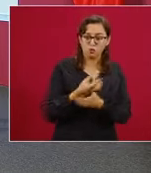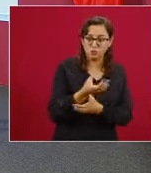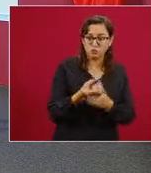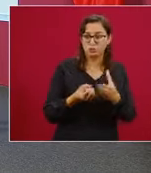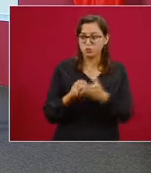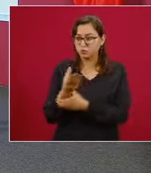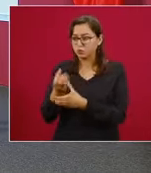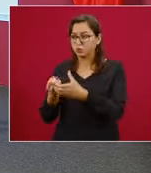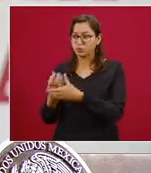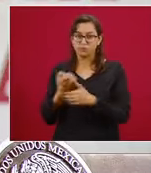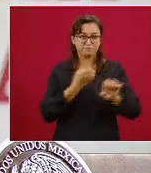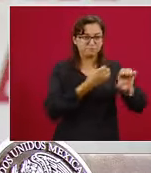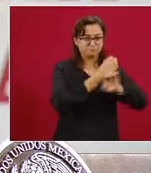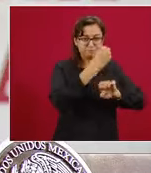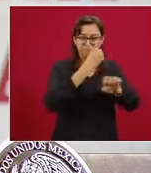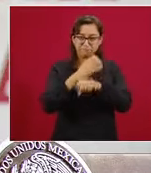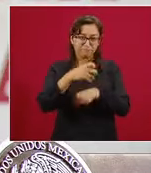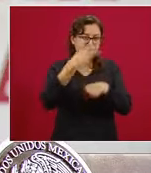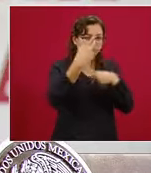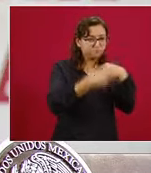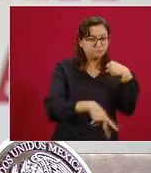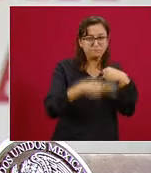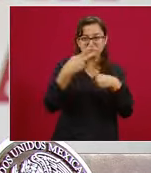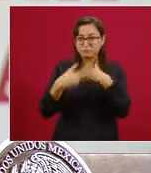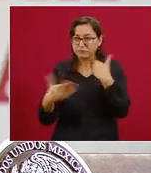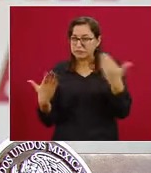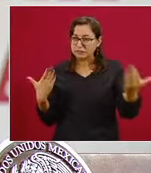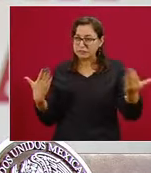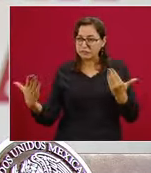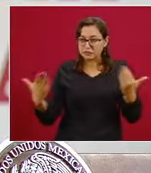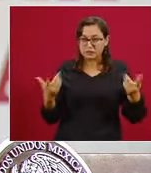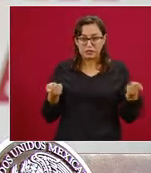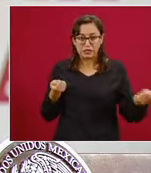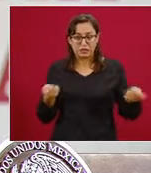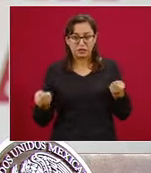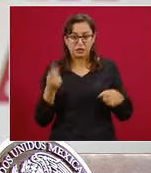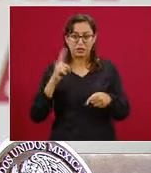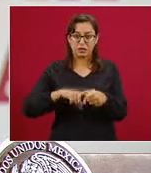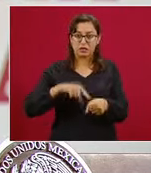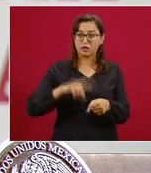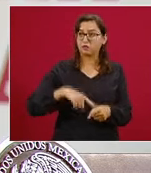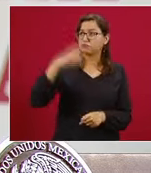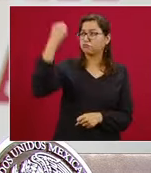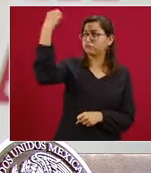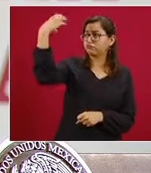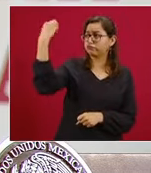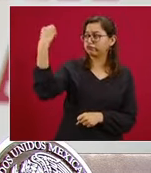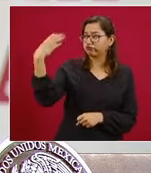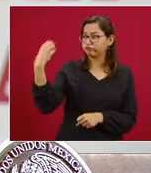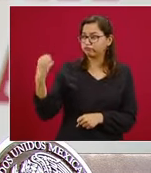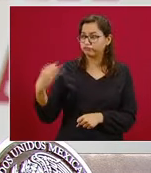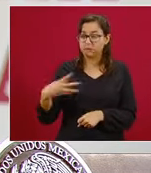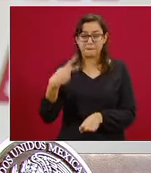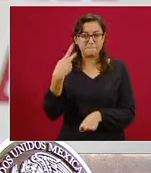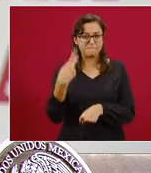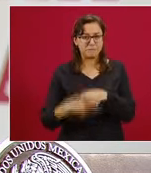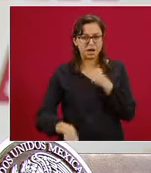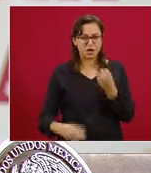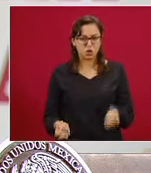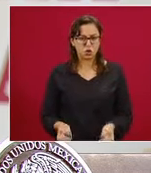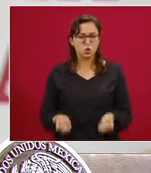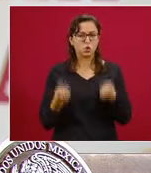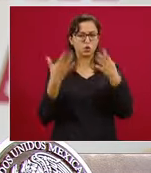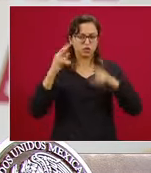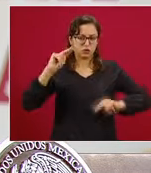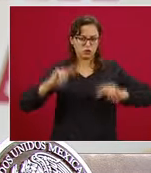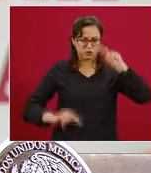epidémico de cada entidad federativa y mediante un semáforo, una indicación sobre el riesgo epidémico que existe